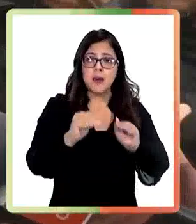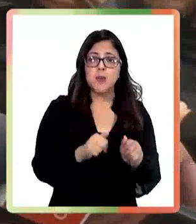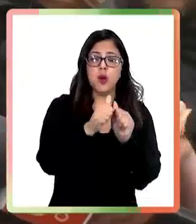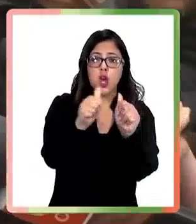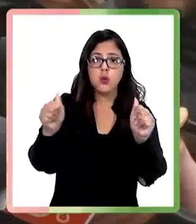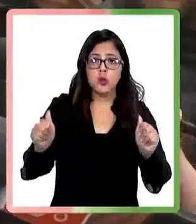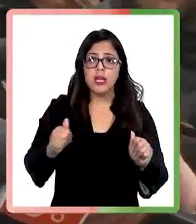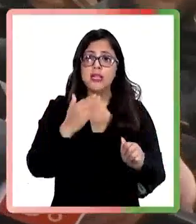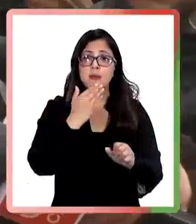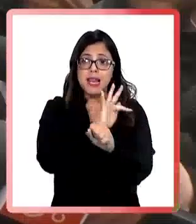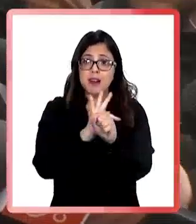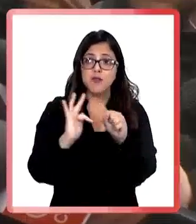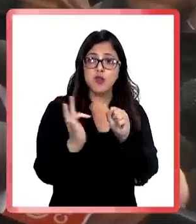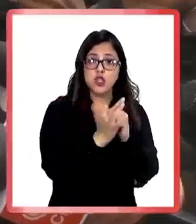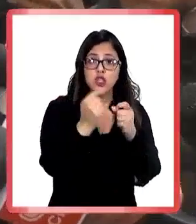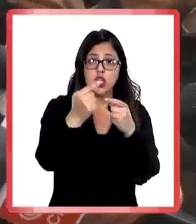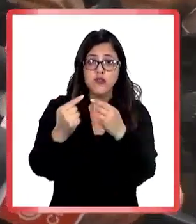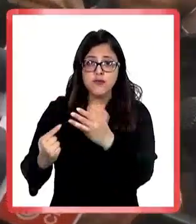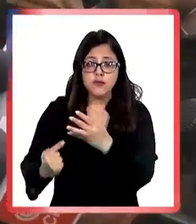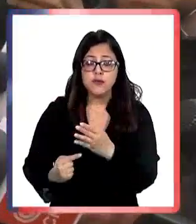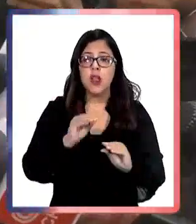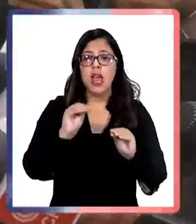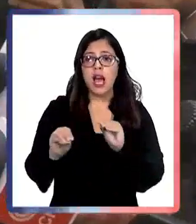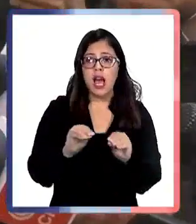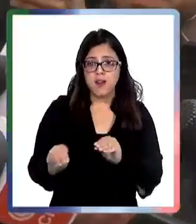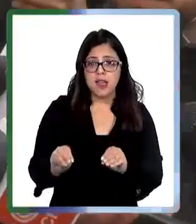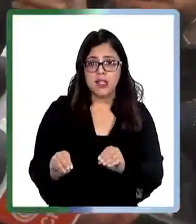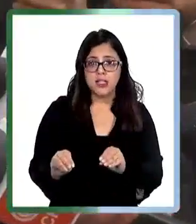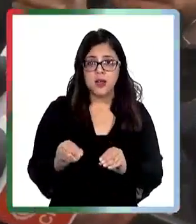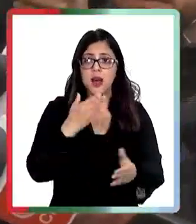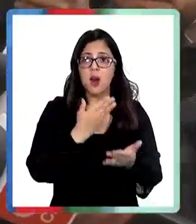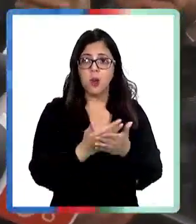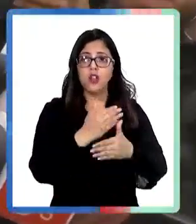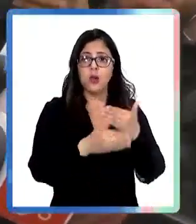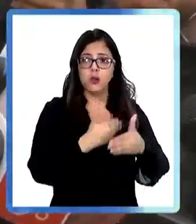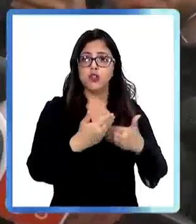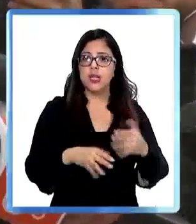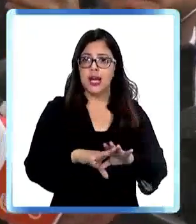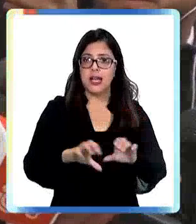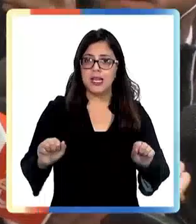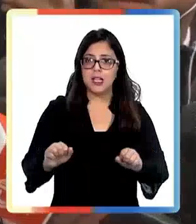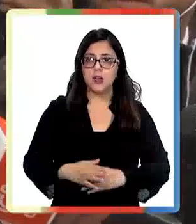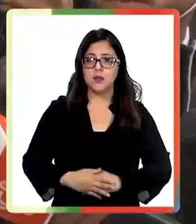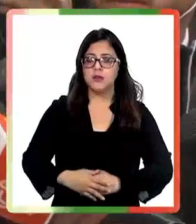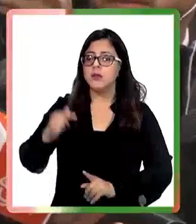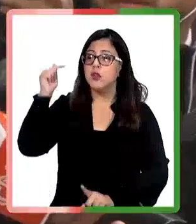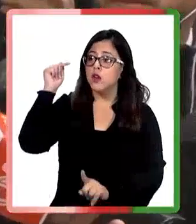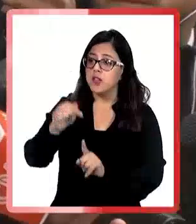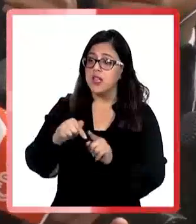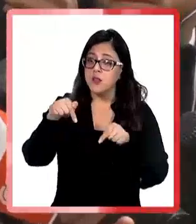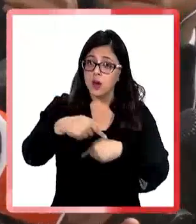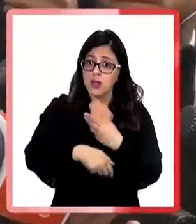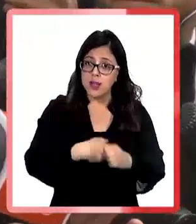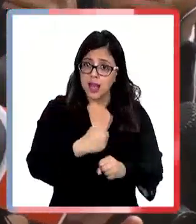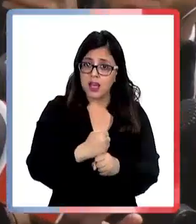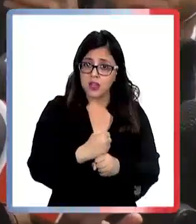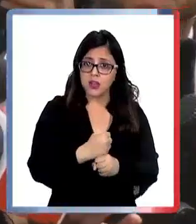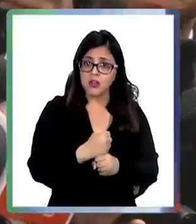y en conjunto con las fundaciones, haremos anuncio en el momento en el que ese proceso haya madurado. ¿Pero tienen el objetivo de que eso ocurra este año?